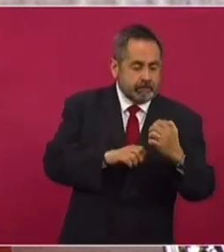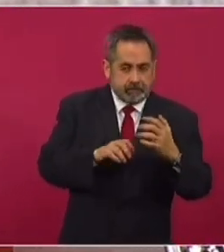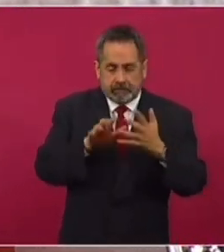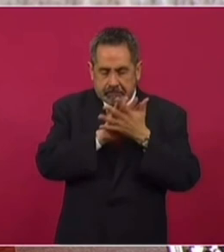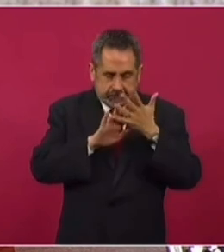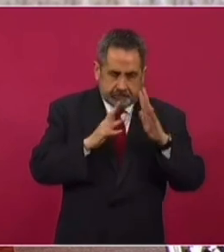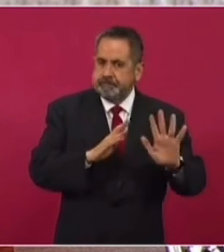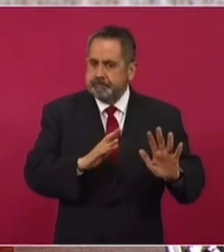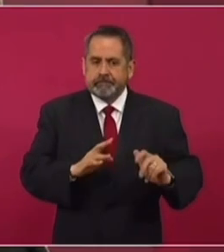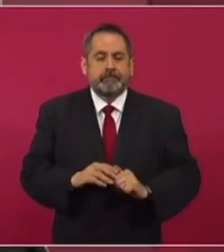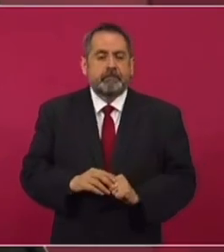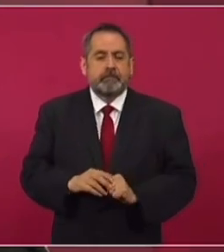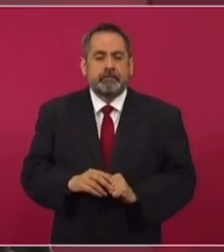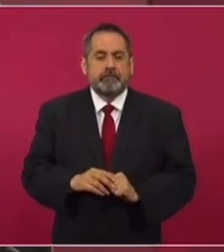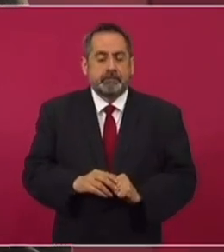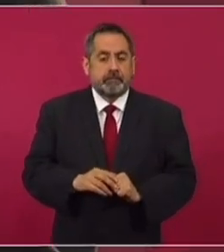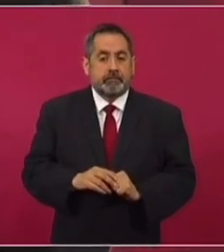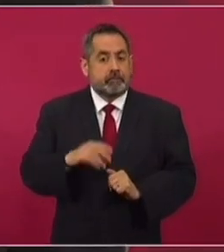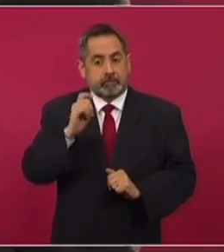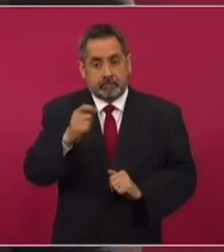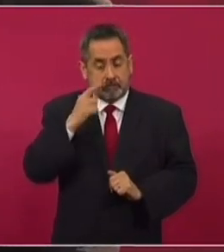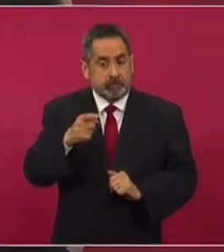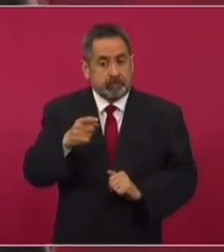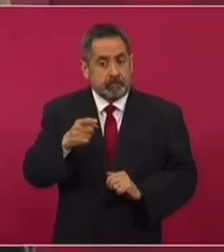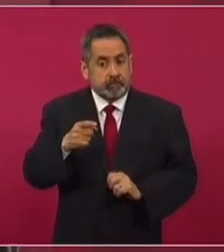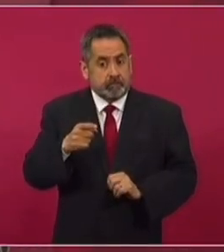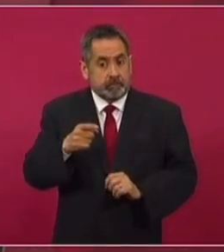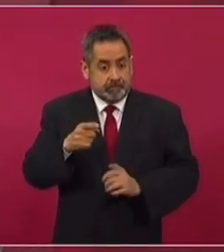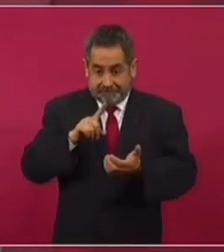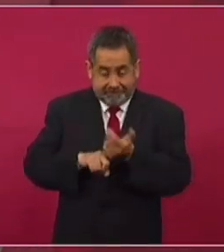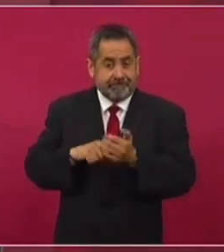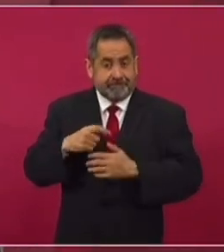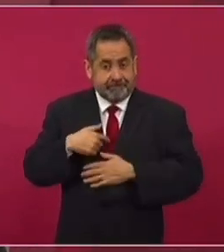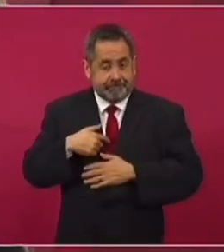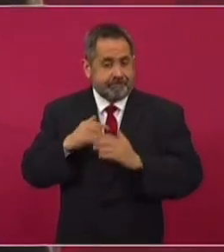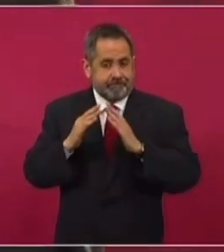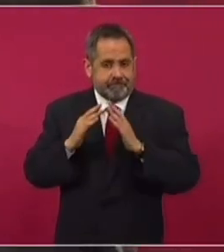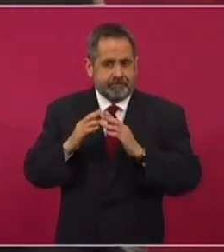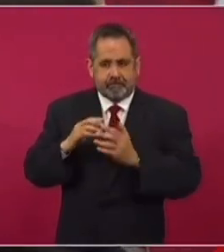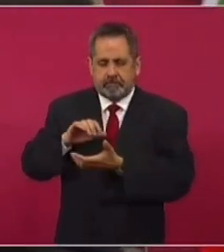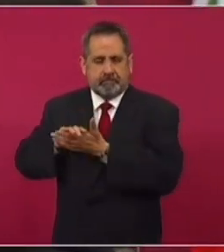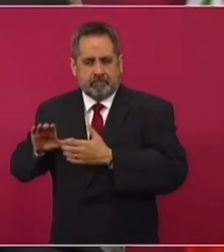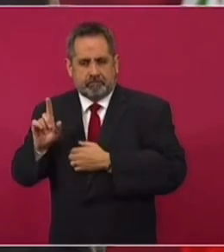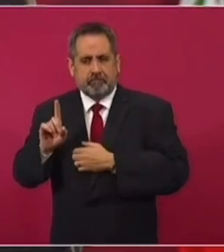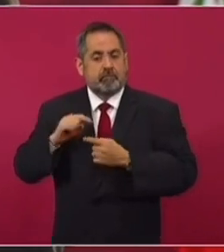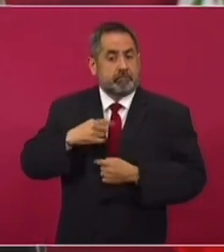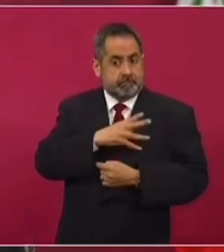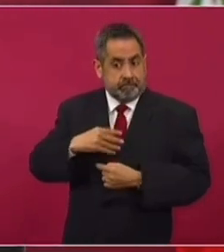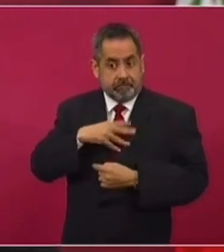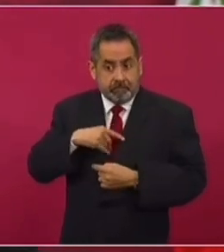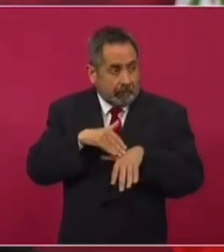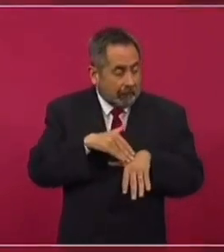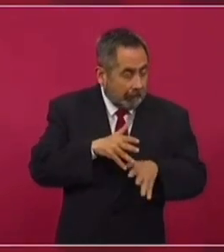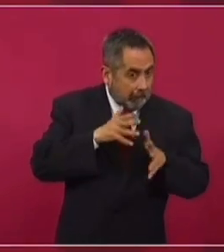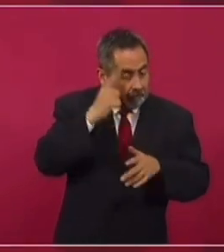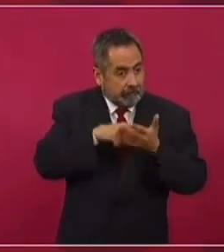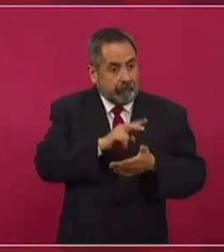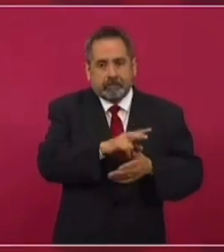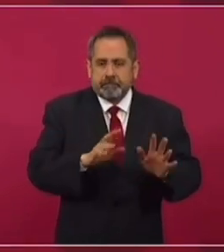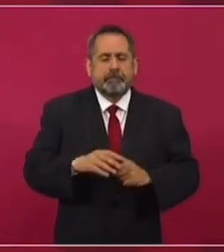engañar y hasta en la casa, no con Beatriz, pero sí con mis hijos, que mis hijos